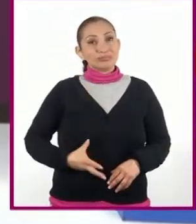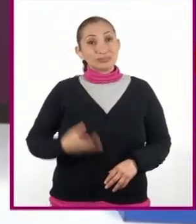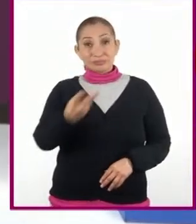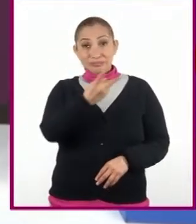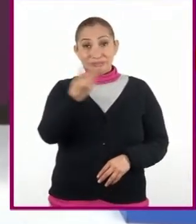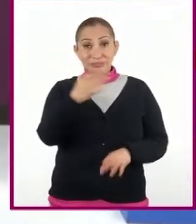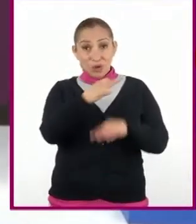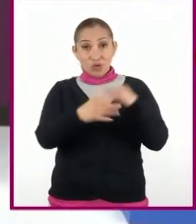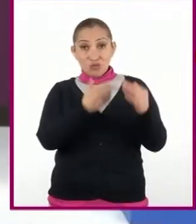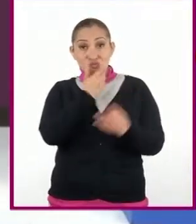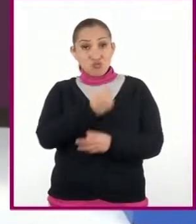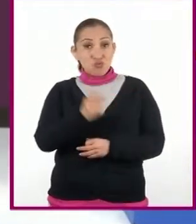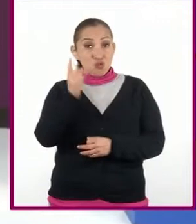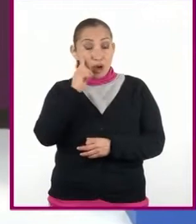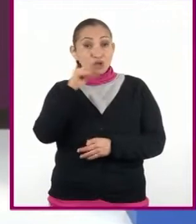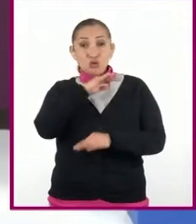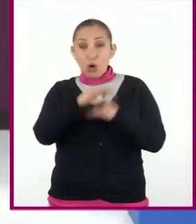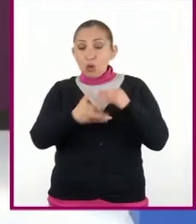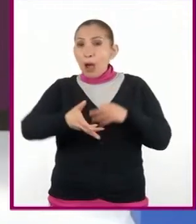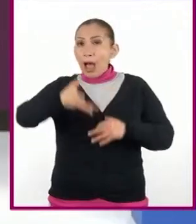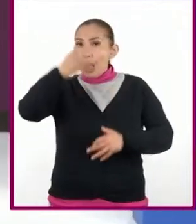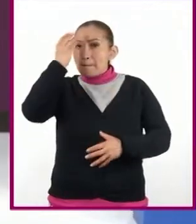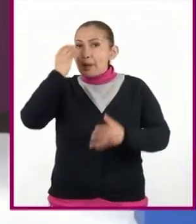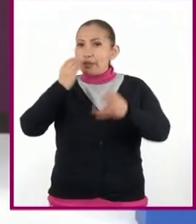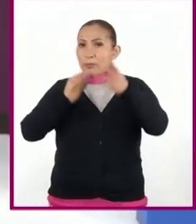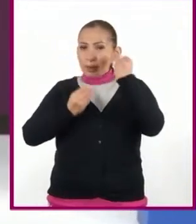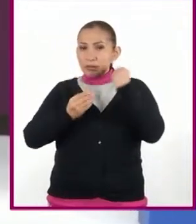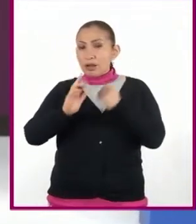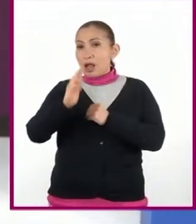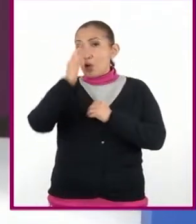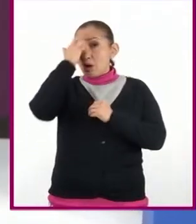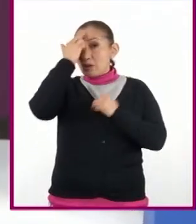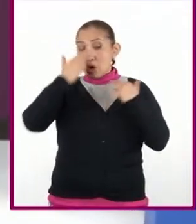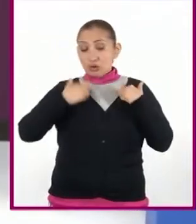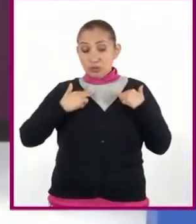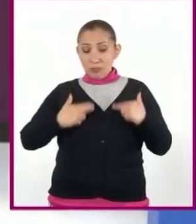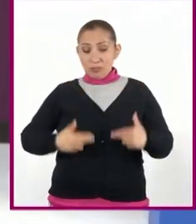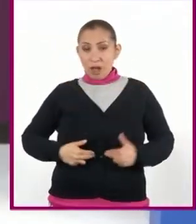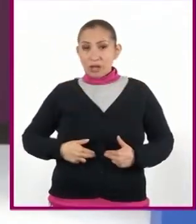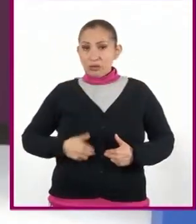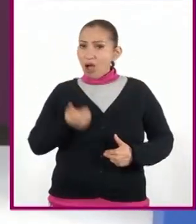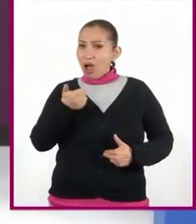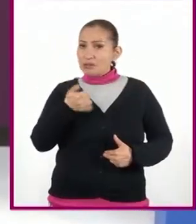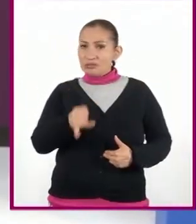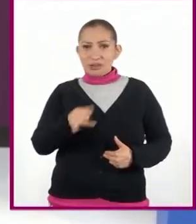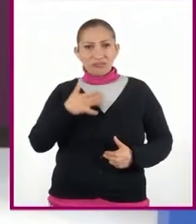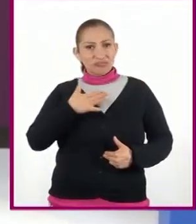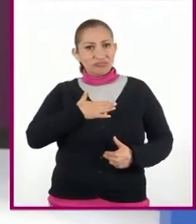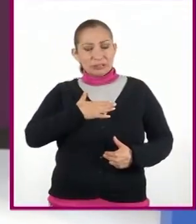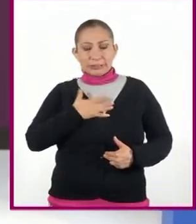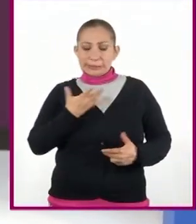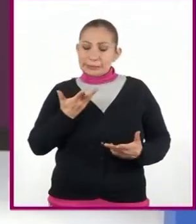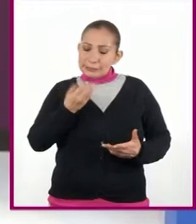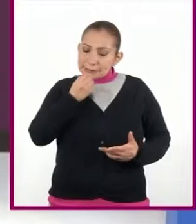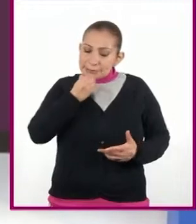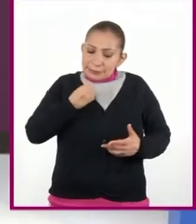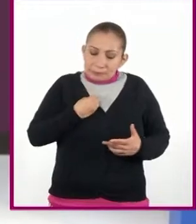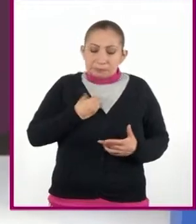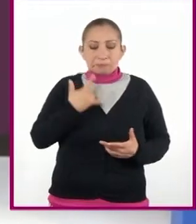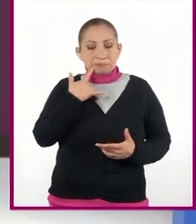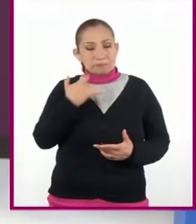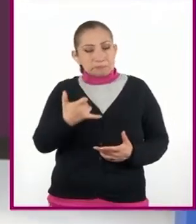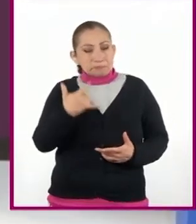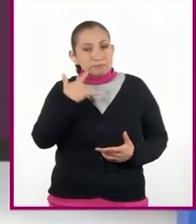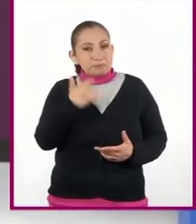orgullosas de todo lo que están aprendiendo. Recuerden que los seres humanos somos de naturaleza resiliente y somos capaces de